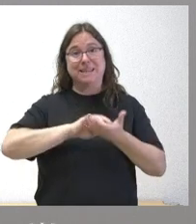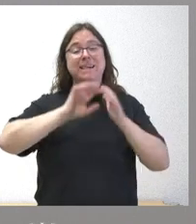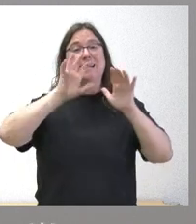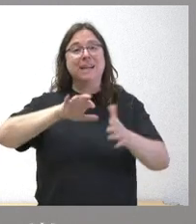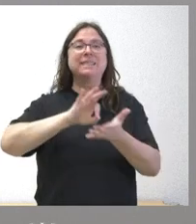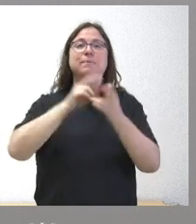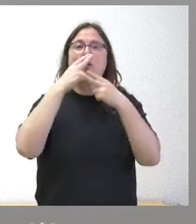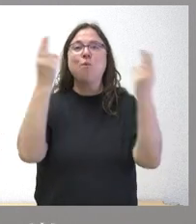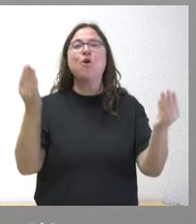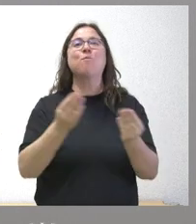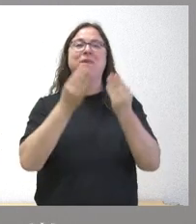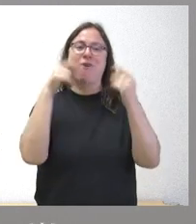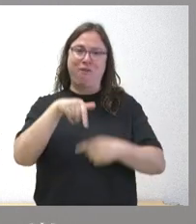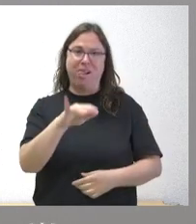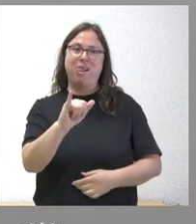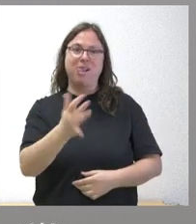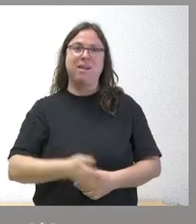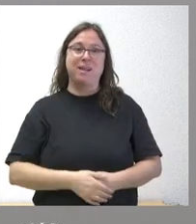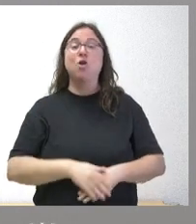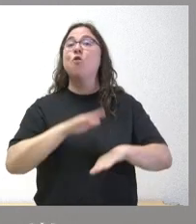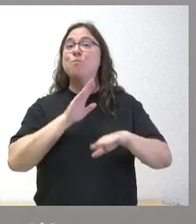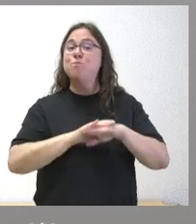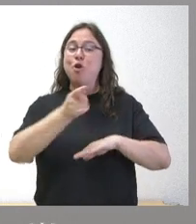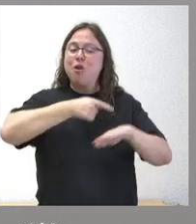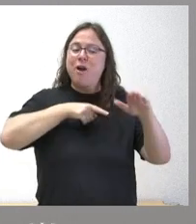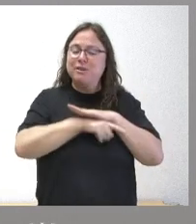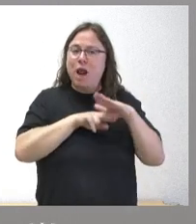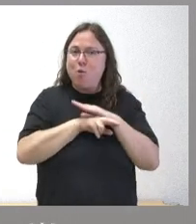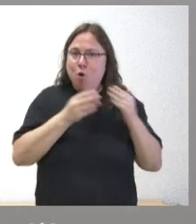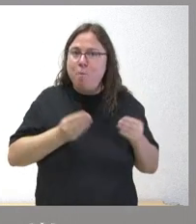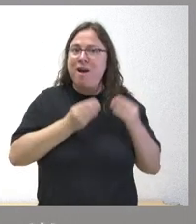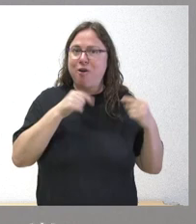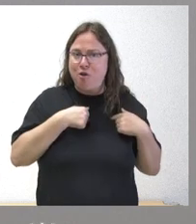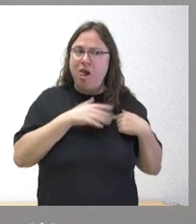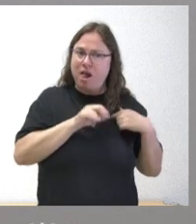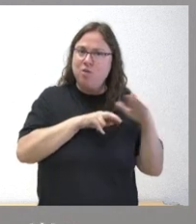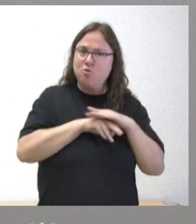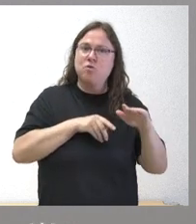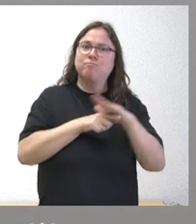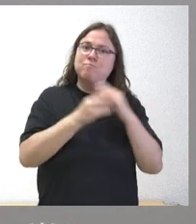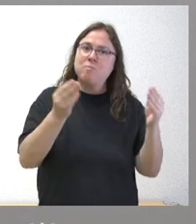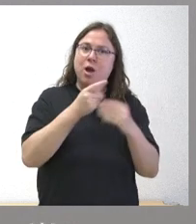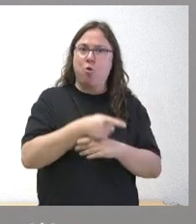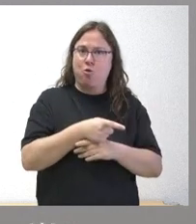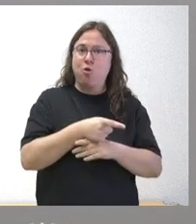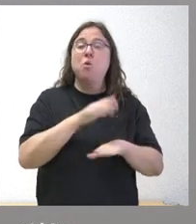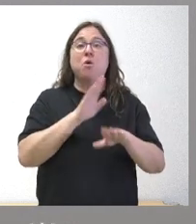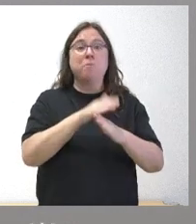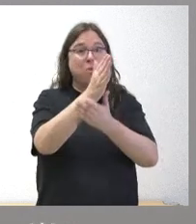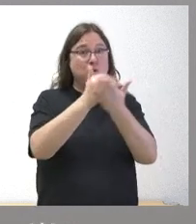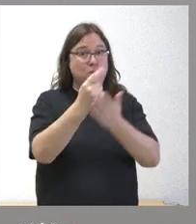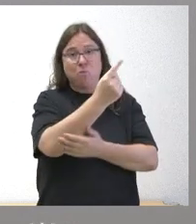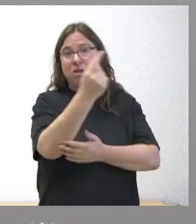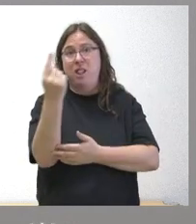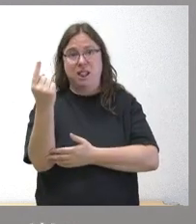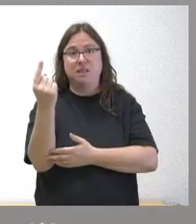servicios públicos porque gestionamos mejor los recursos que disponemos porque hay comunidades autónomas